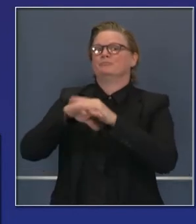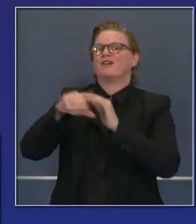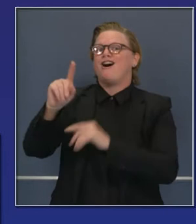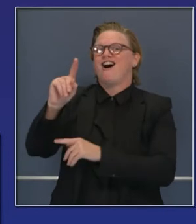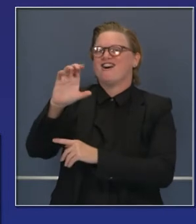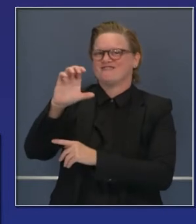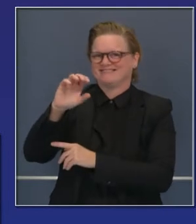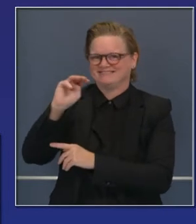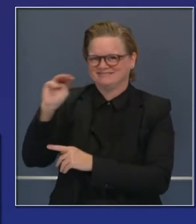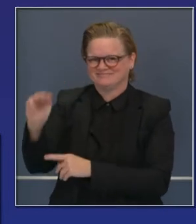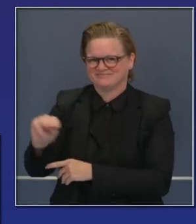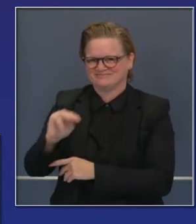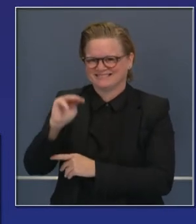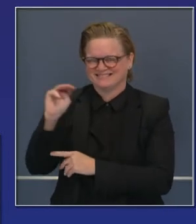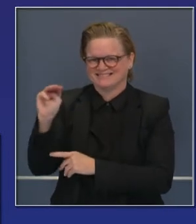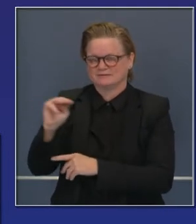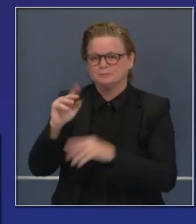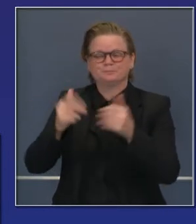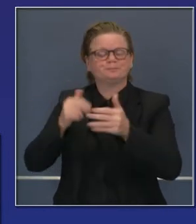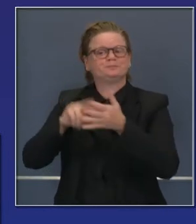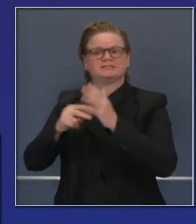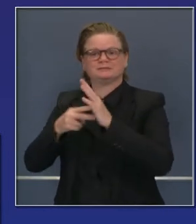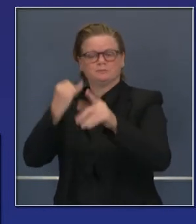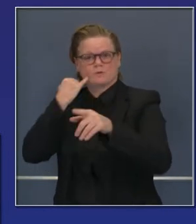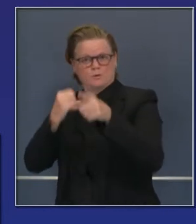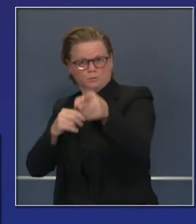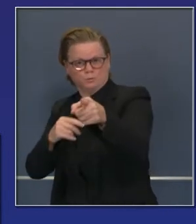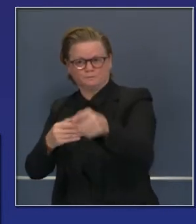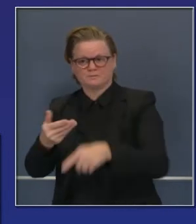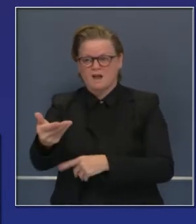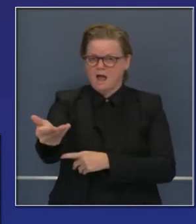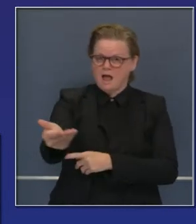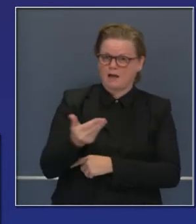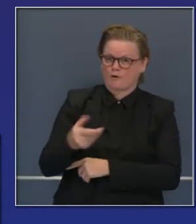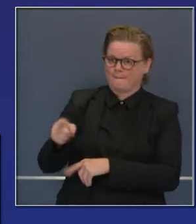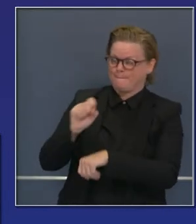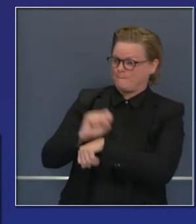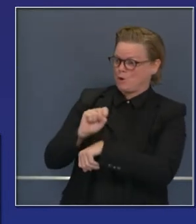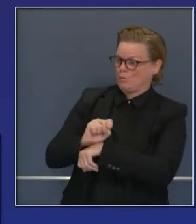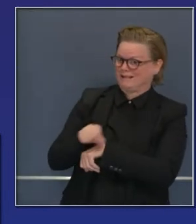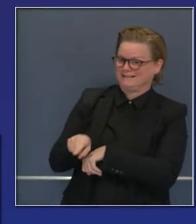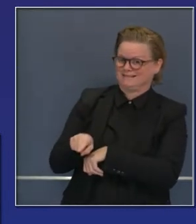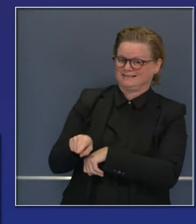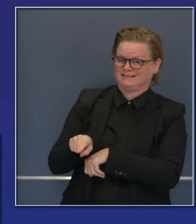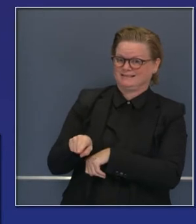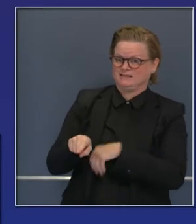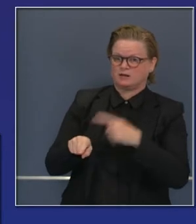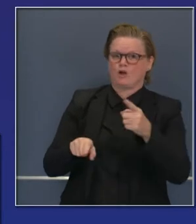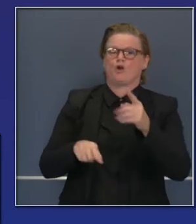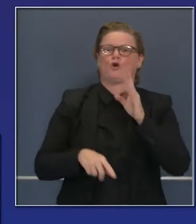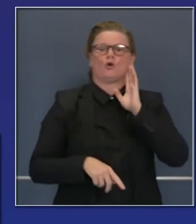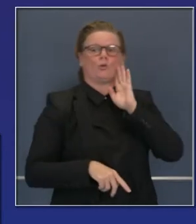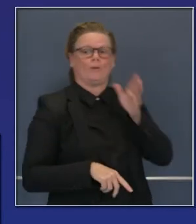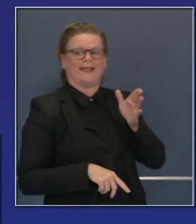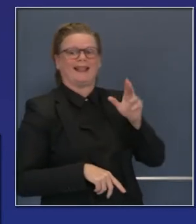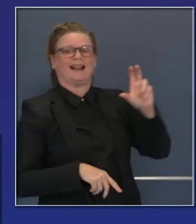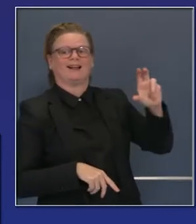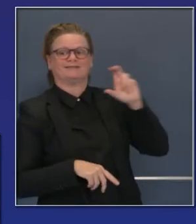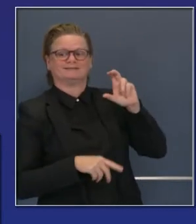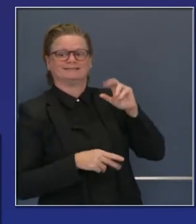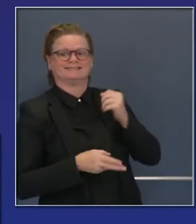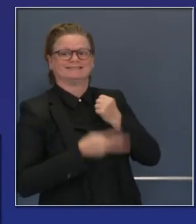disponibles cuando uno contrata a un empleado que califique con crédito impositivo de hasta mil dólares